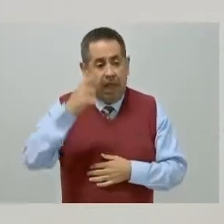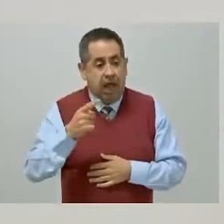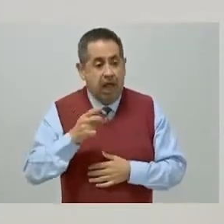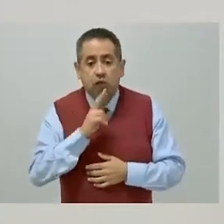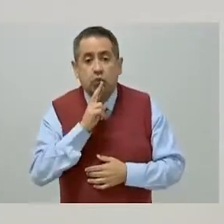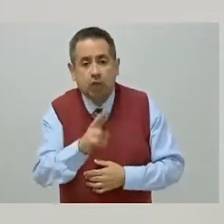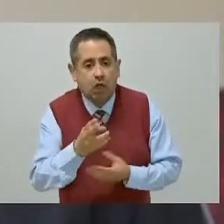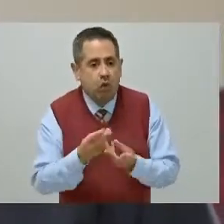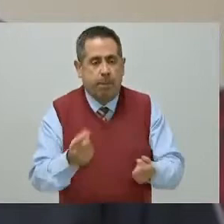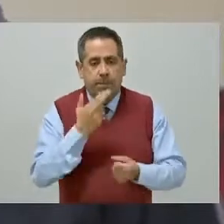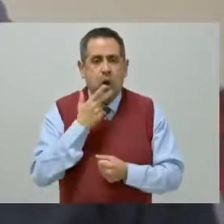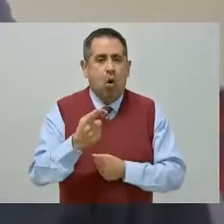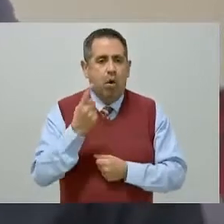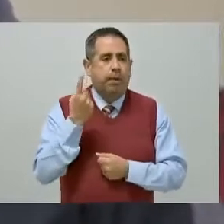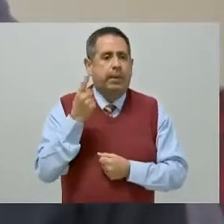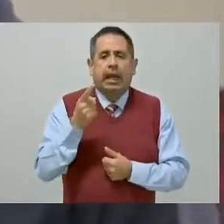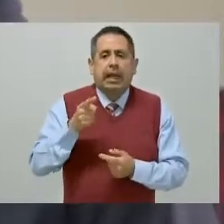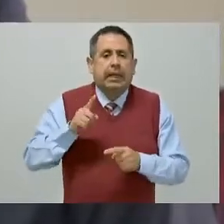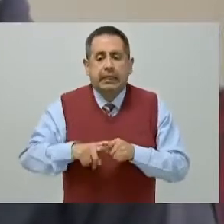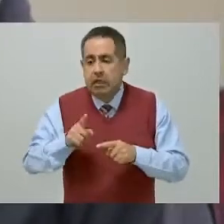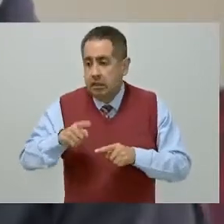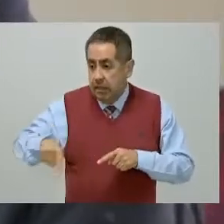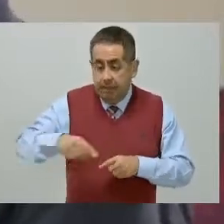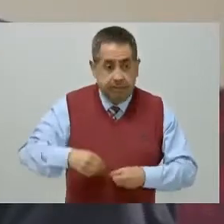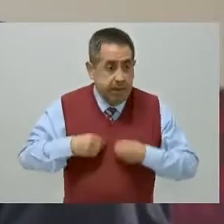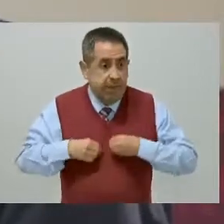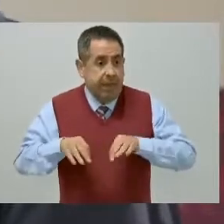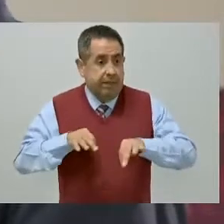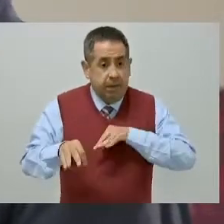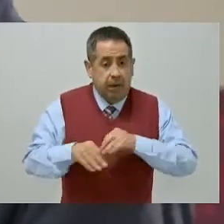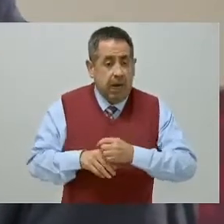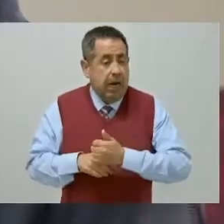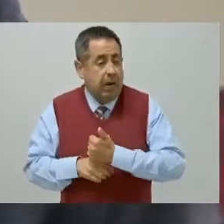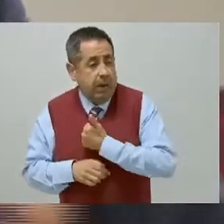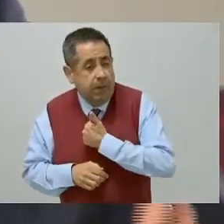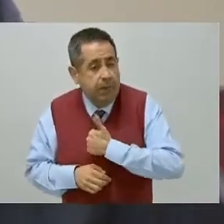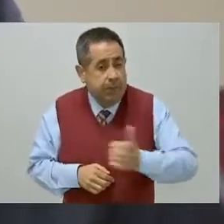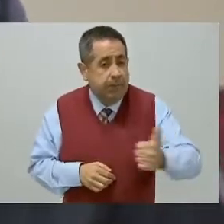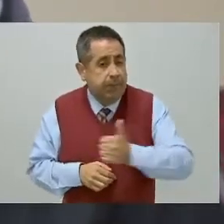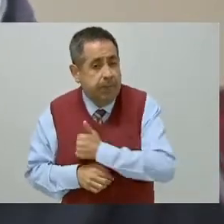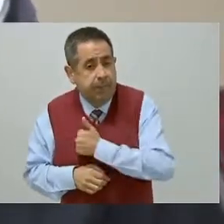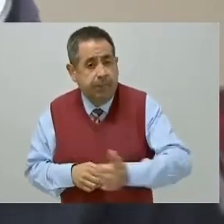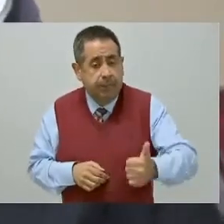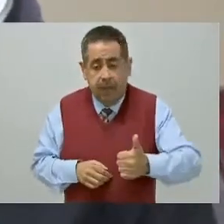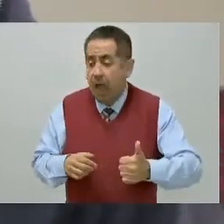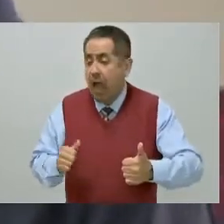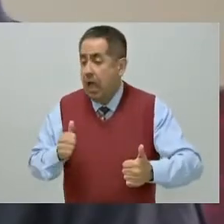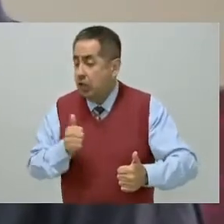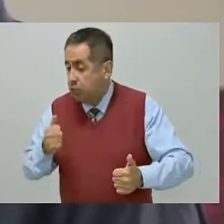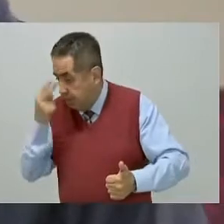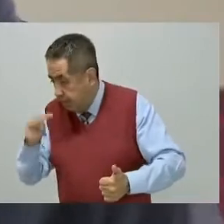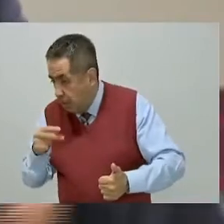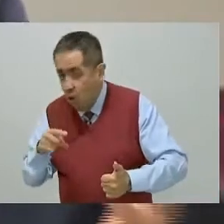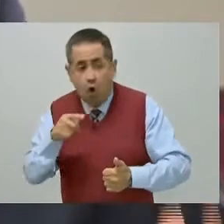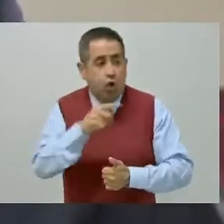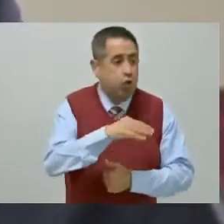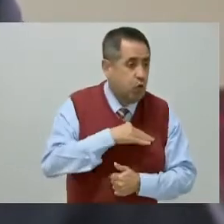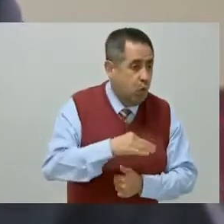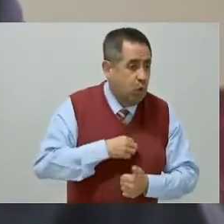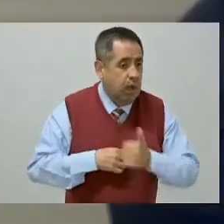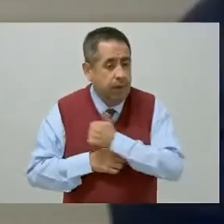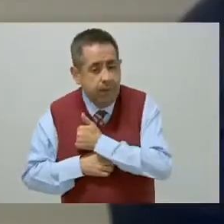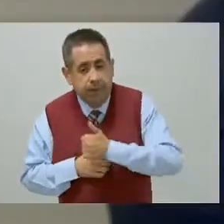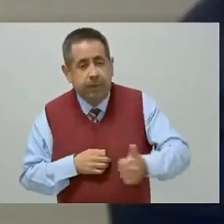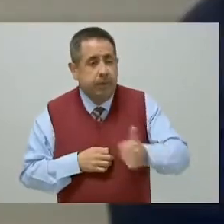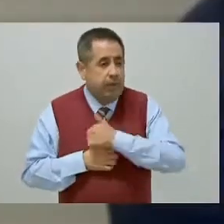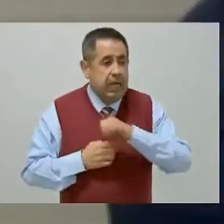para quienes viven, trabajan y transitan diariamente entre el Valle de Toluca, el Valle de México, el Estado de